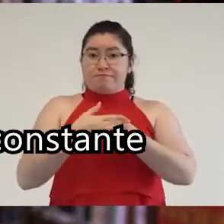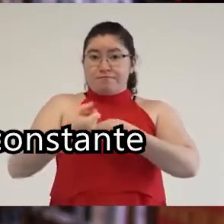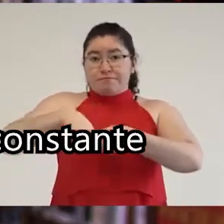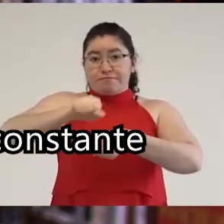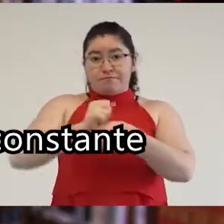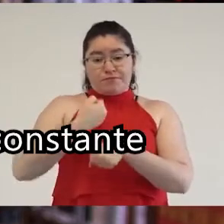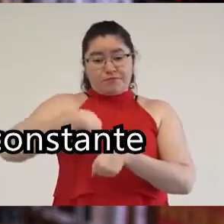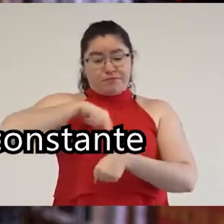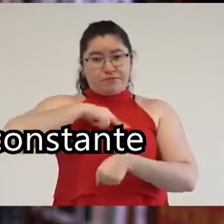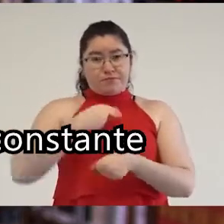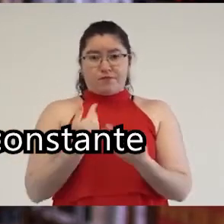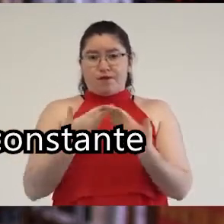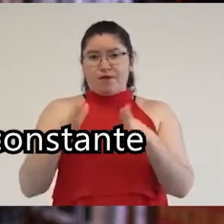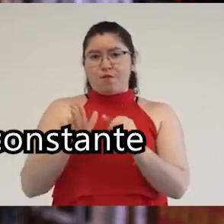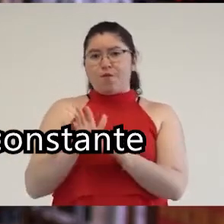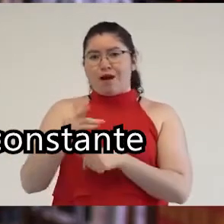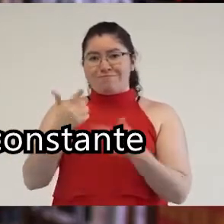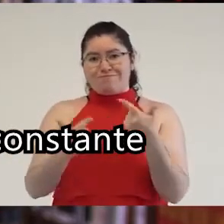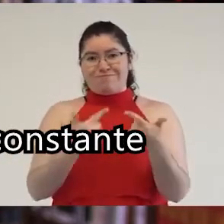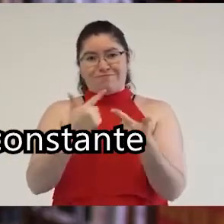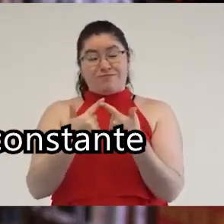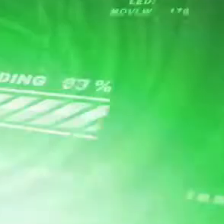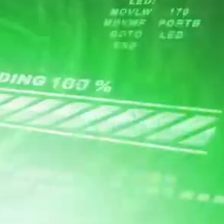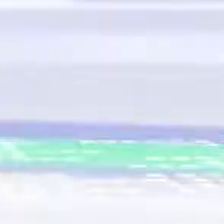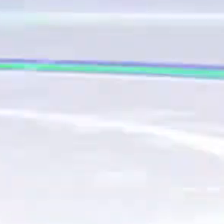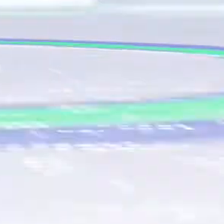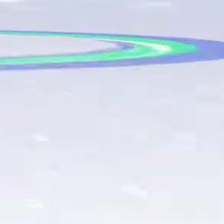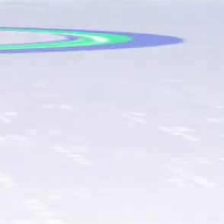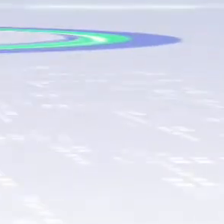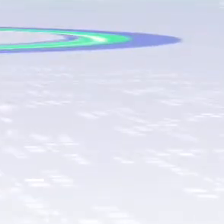distancia y realizar el lavado constante de manos.